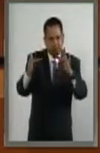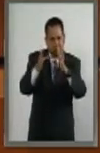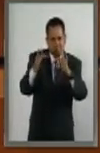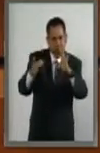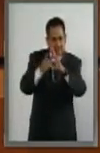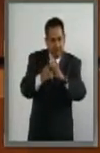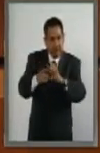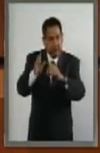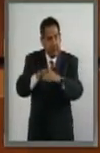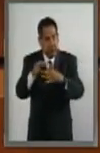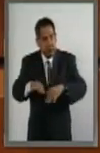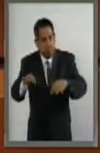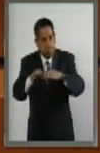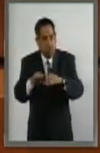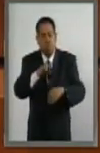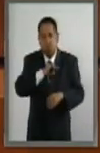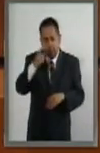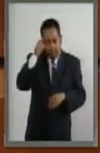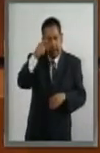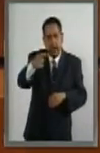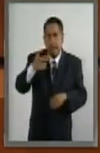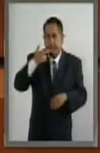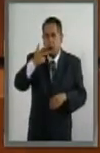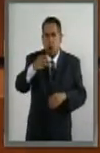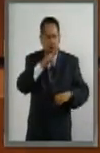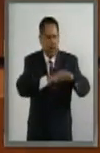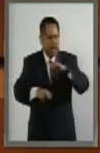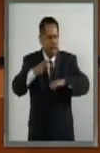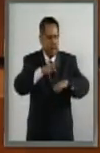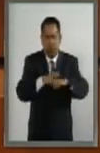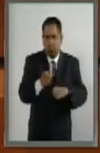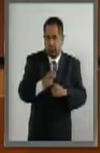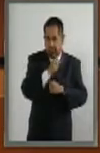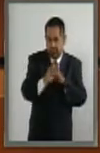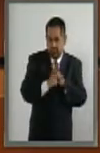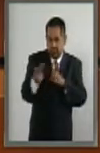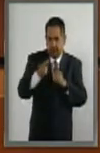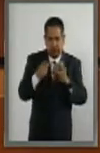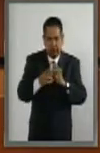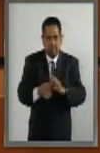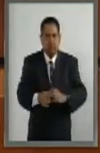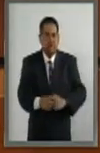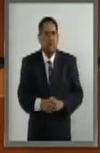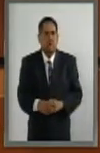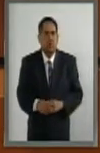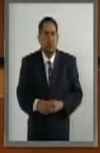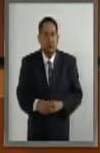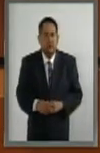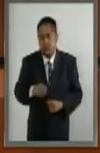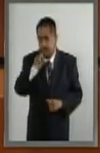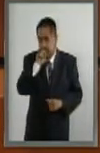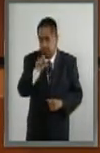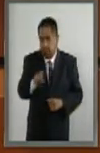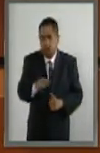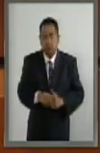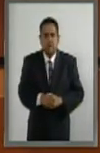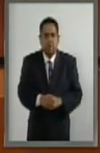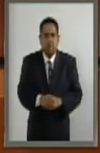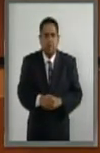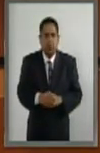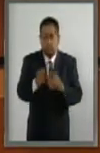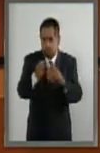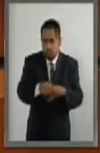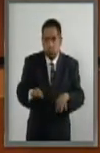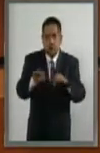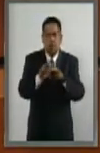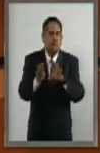plazo es que encontraremos a los mejores embajadores de esta relación bilateral. También, de manera muy